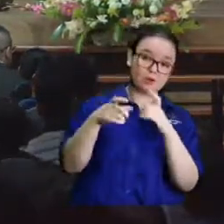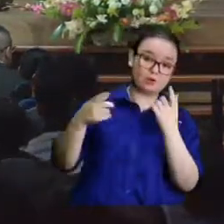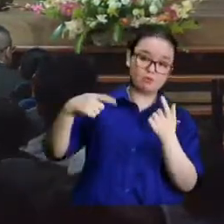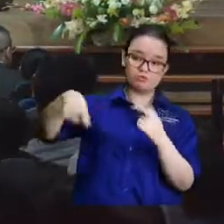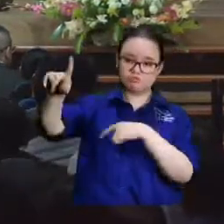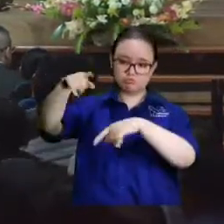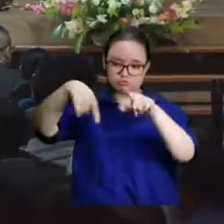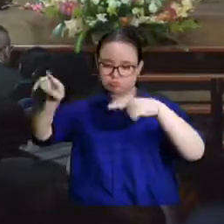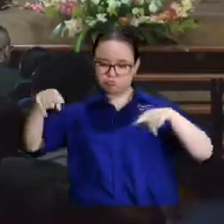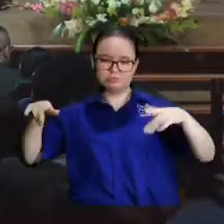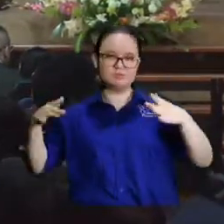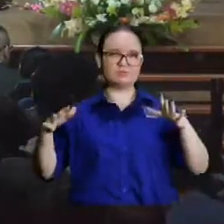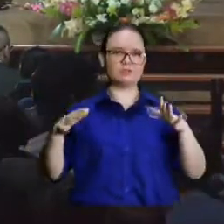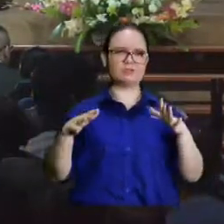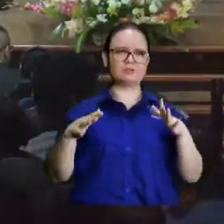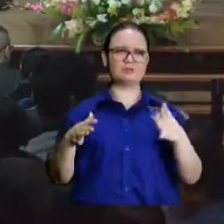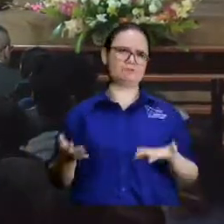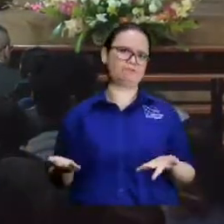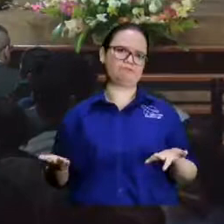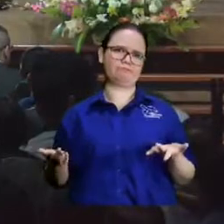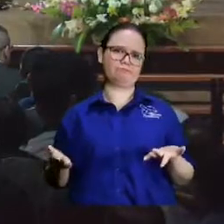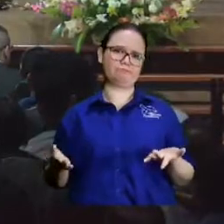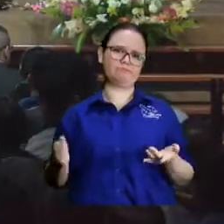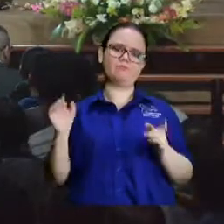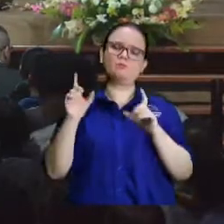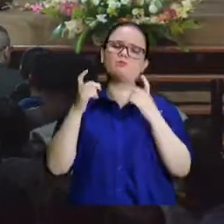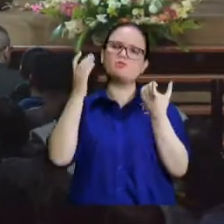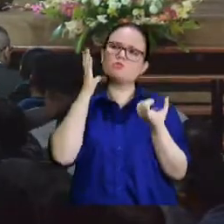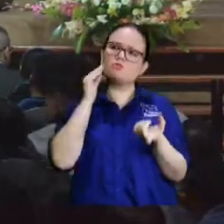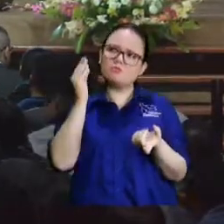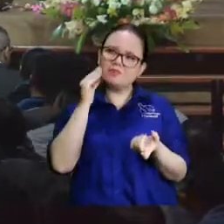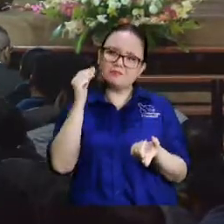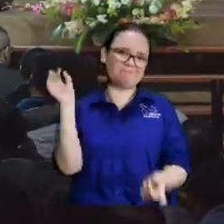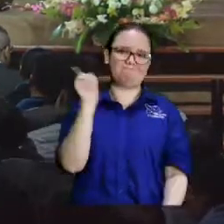por la izquierda y vos por la derecha y eso es experto